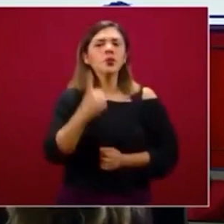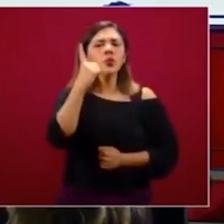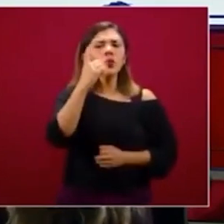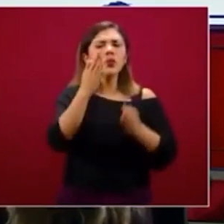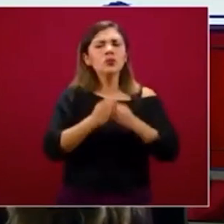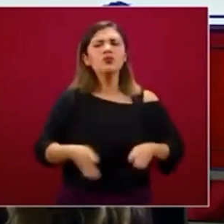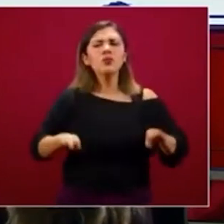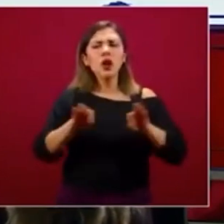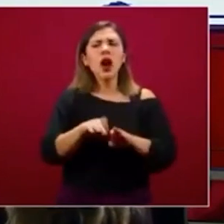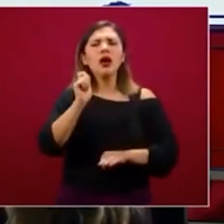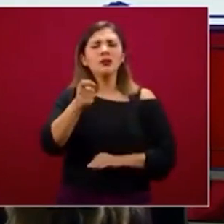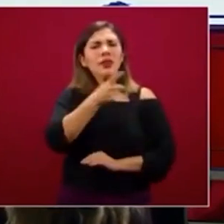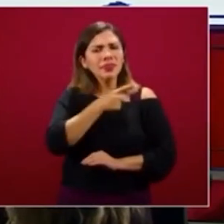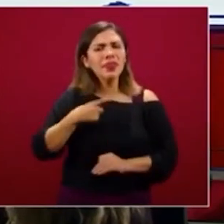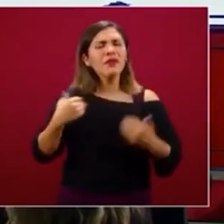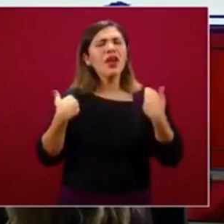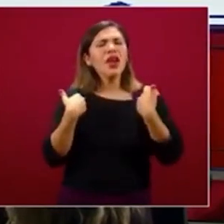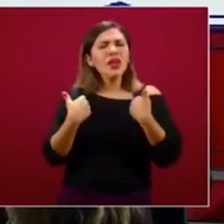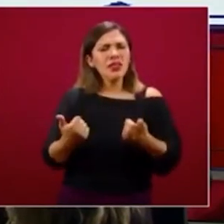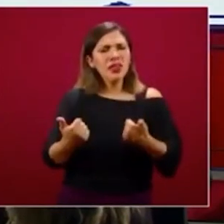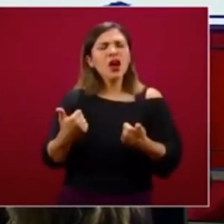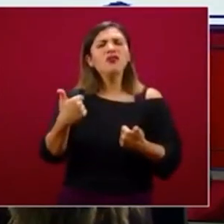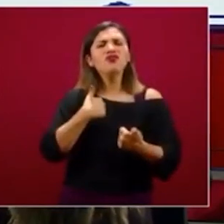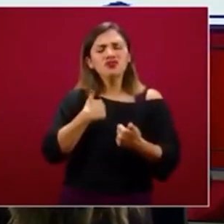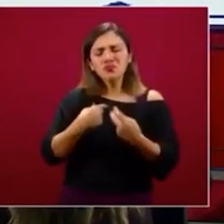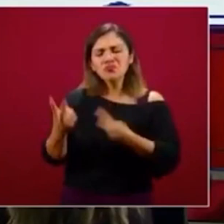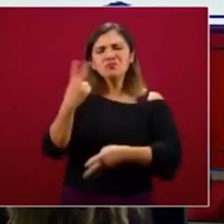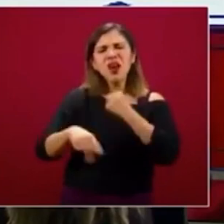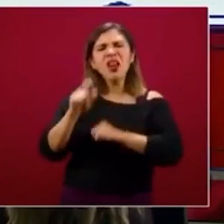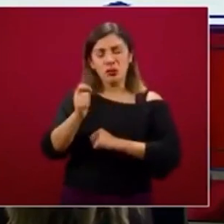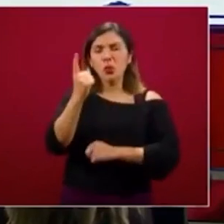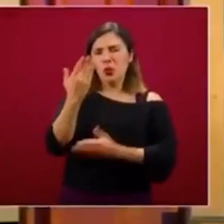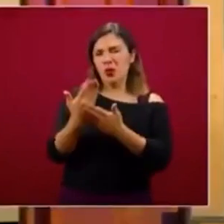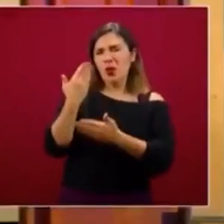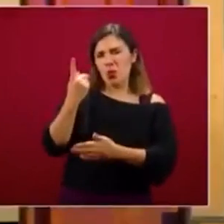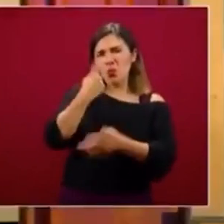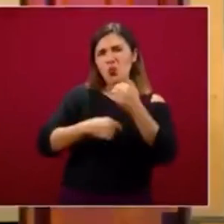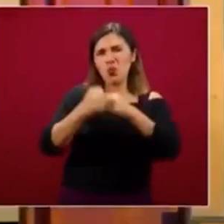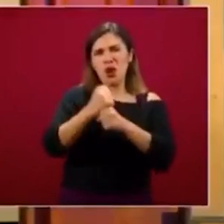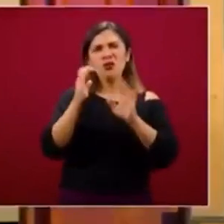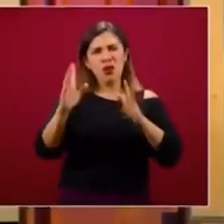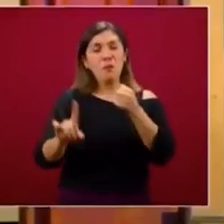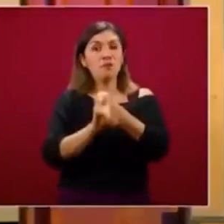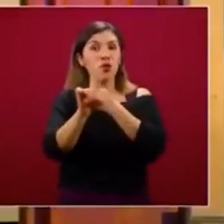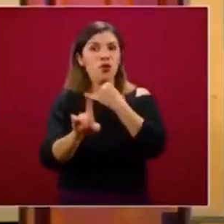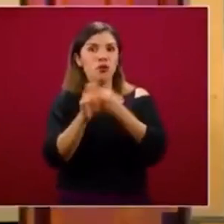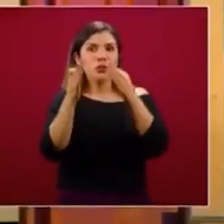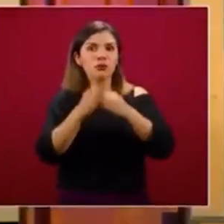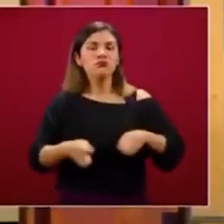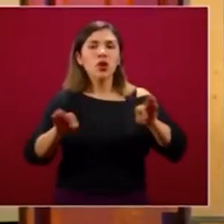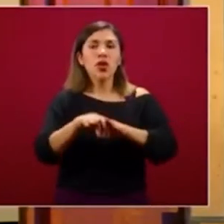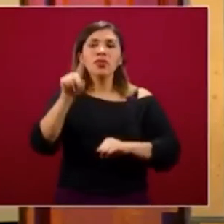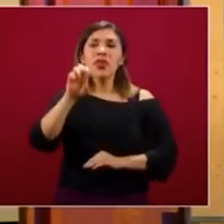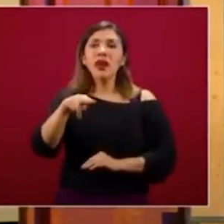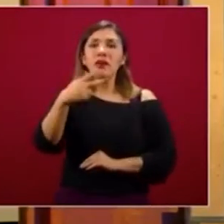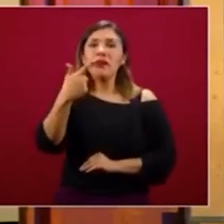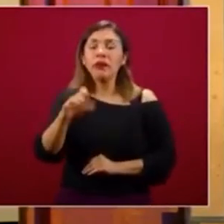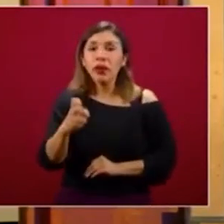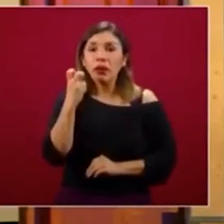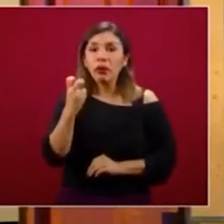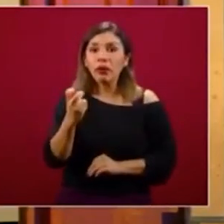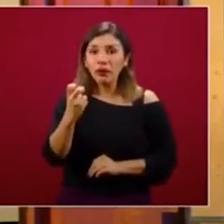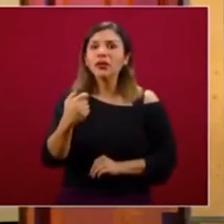es entender de dónde venimos. Ya el año pasado fue un problema importante de dengue y lo que